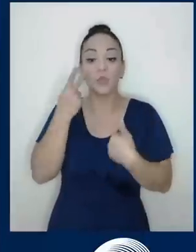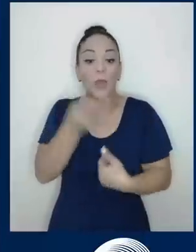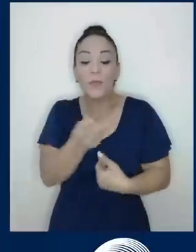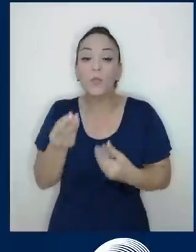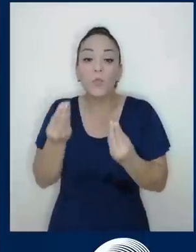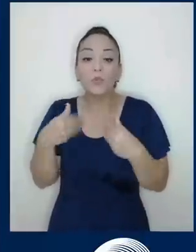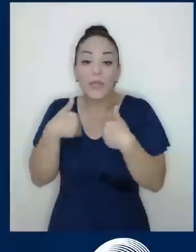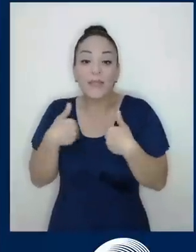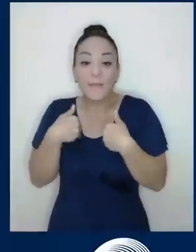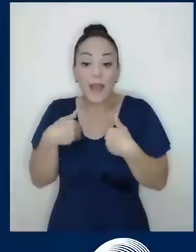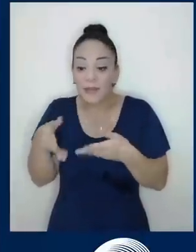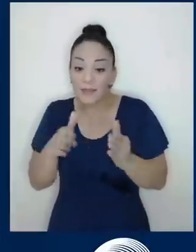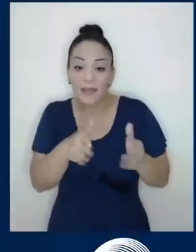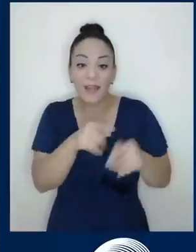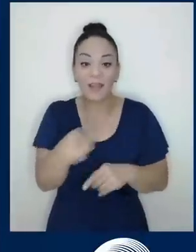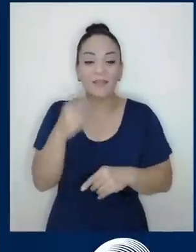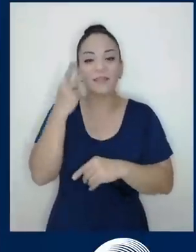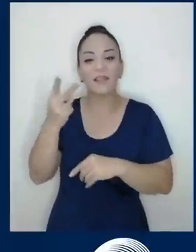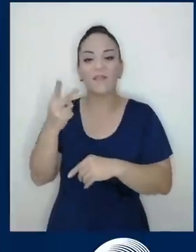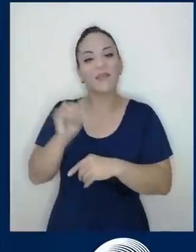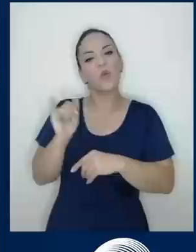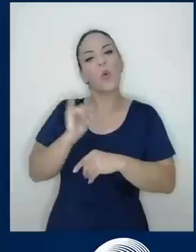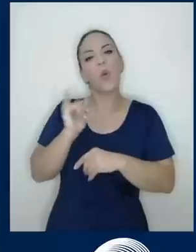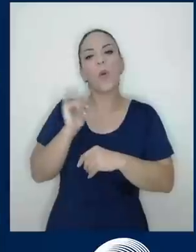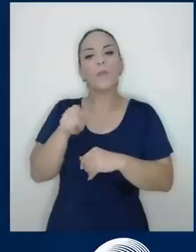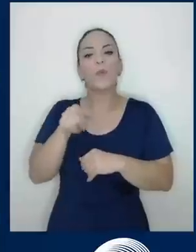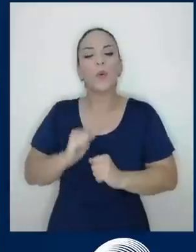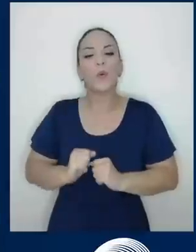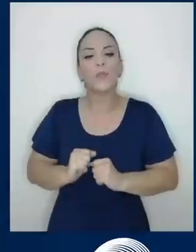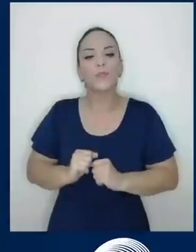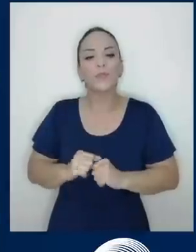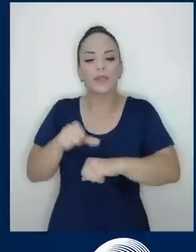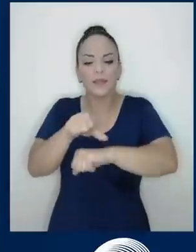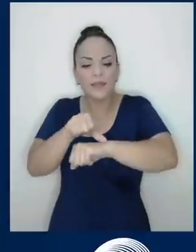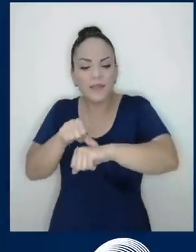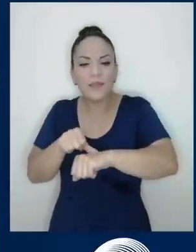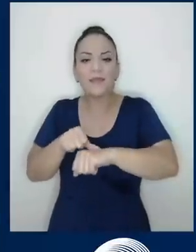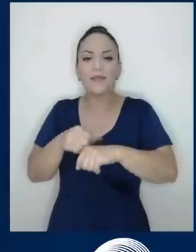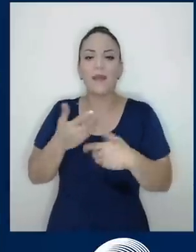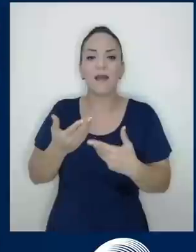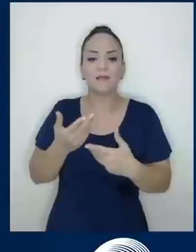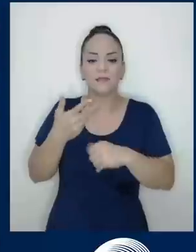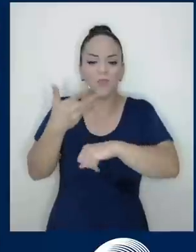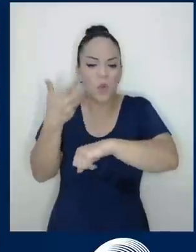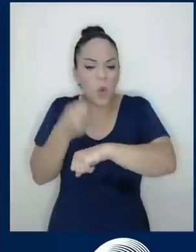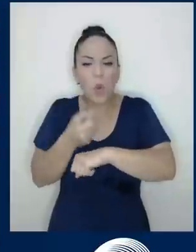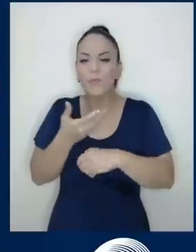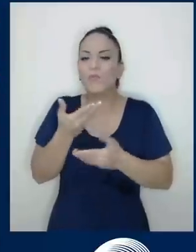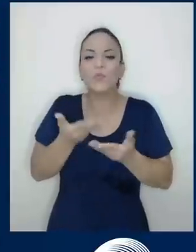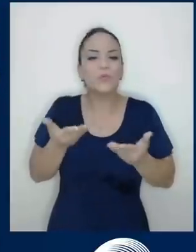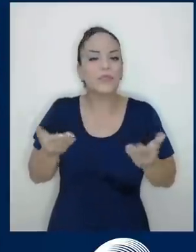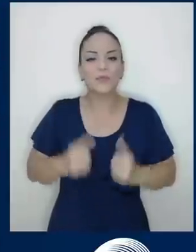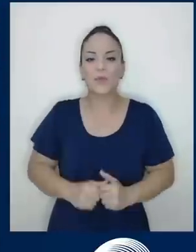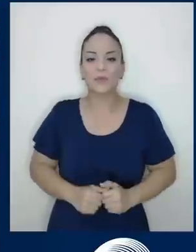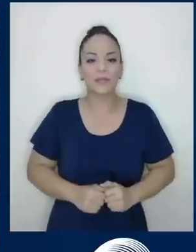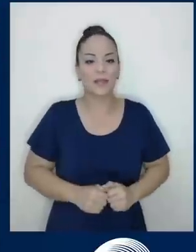se ven que tienen como cicatrices, golpes y muchas cosas. Lo que yo estoy oyendo